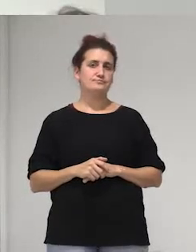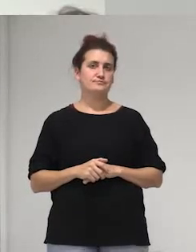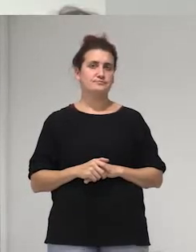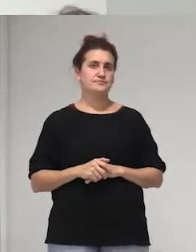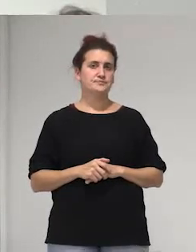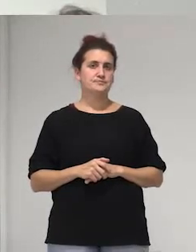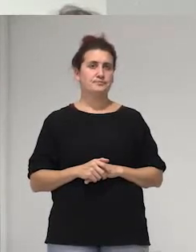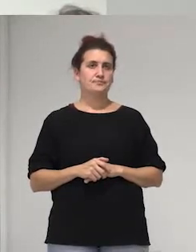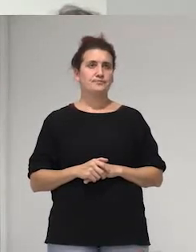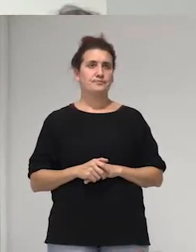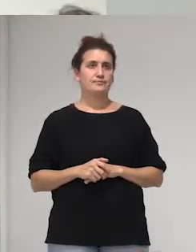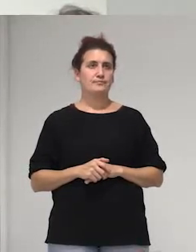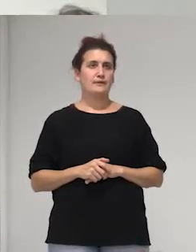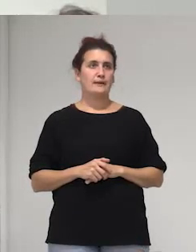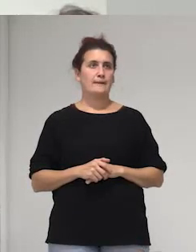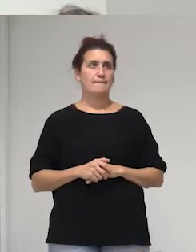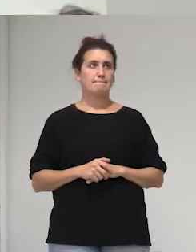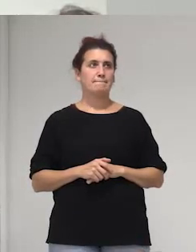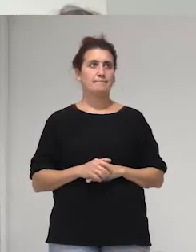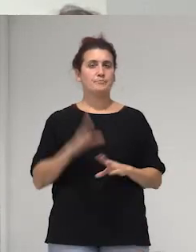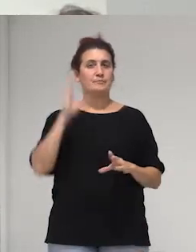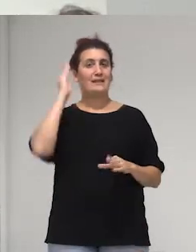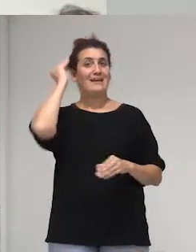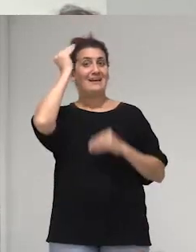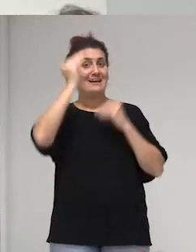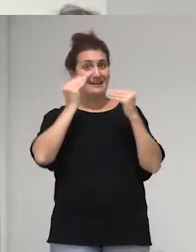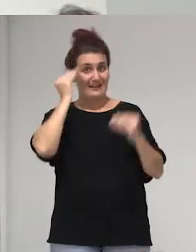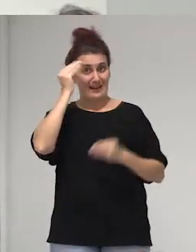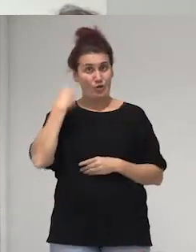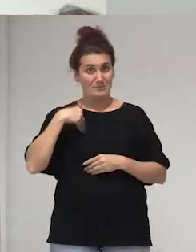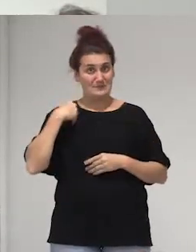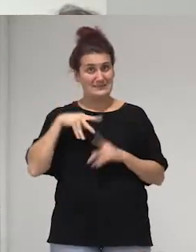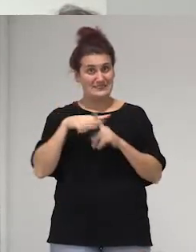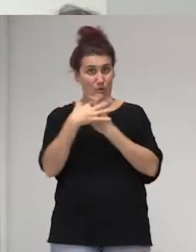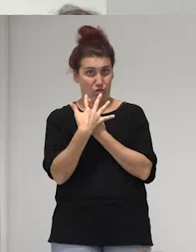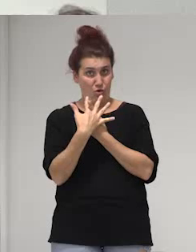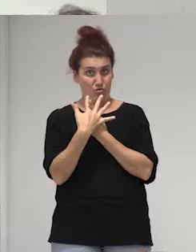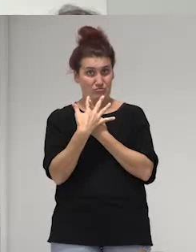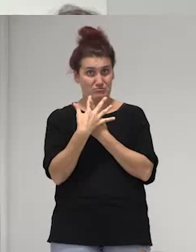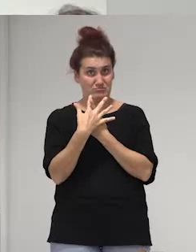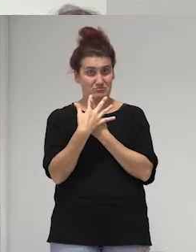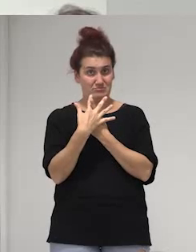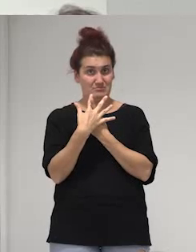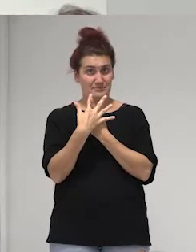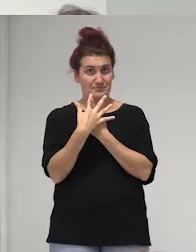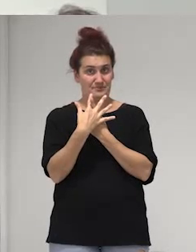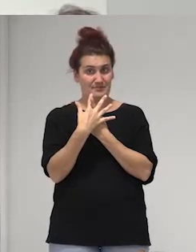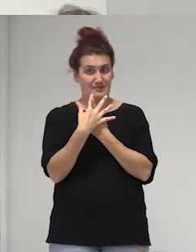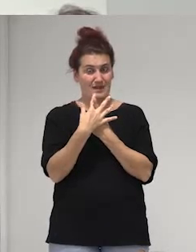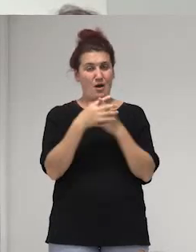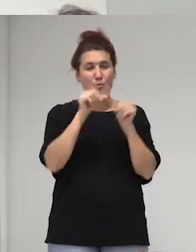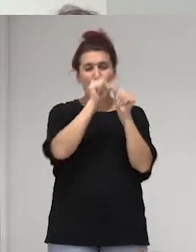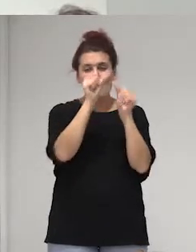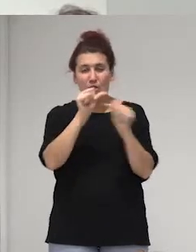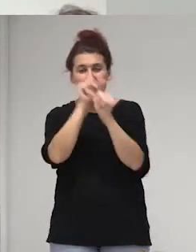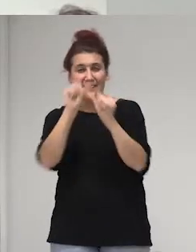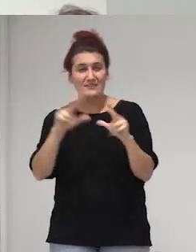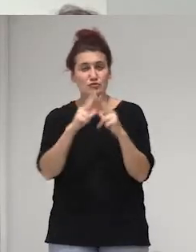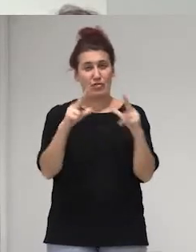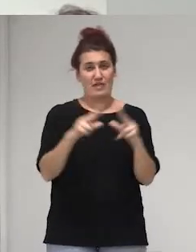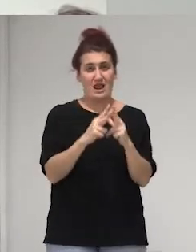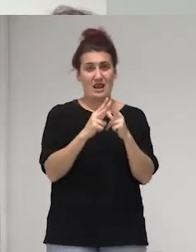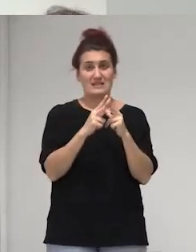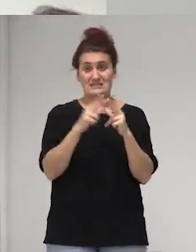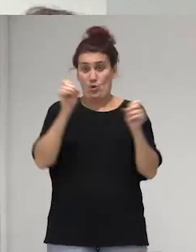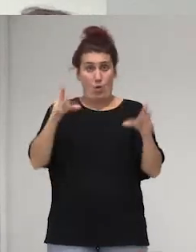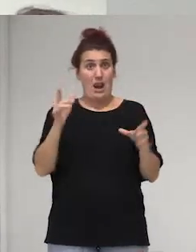y creo que en ese tipo de situaciones es que estas modalidades sociales como las que hay en